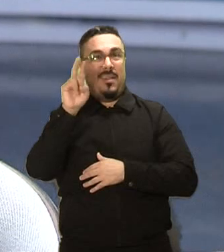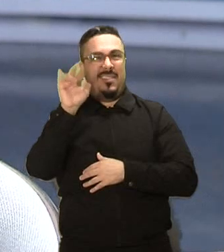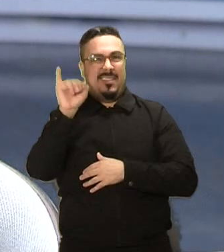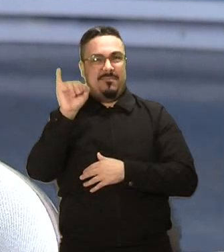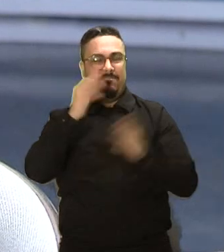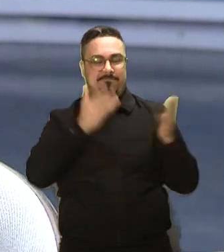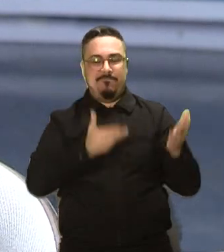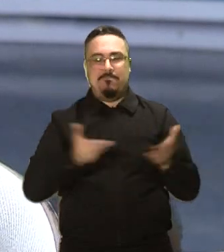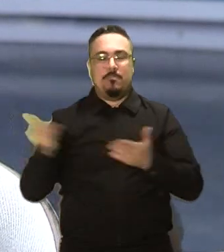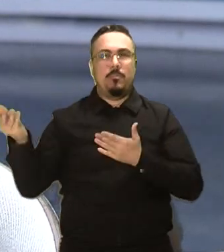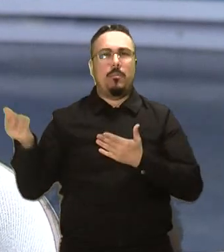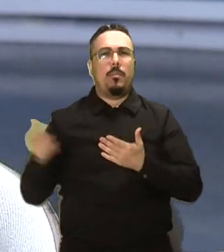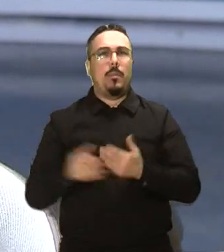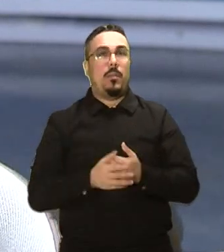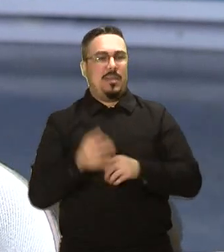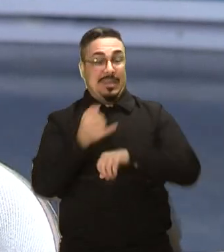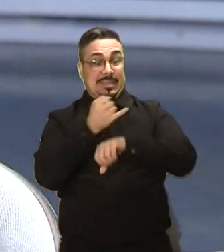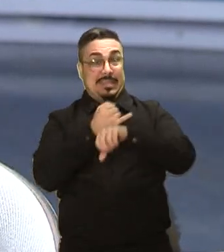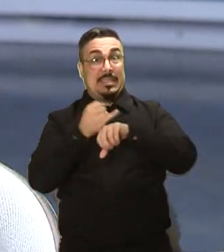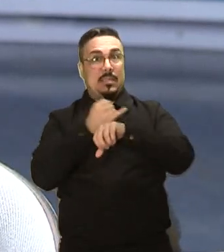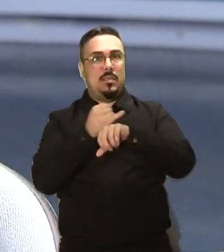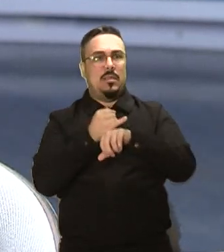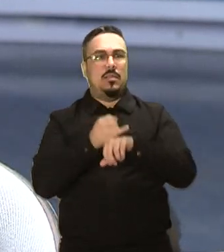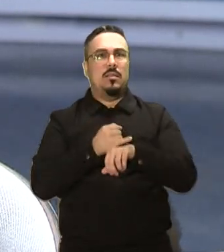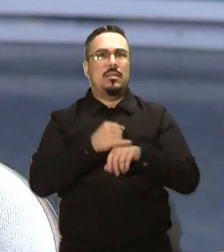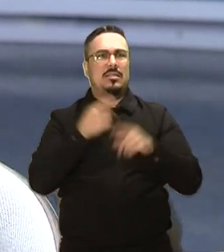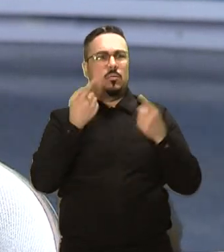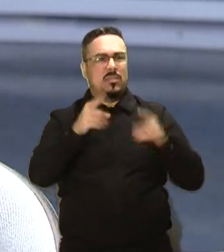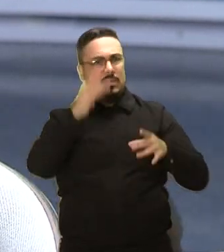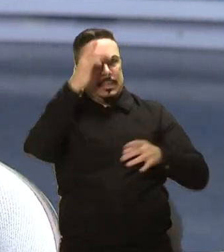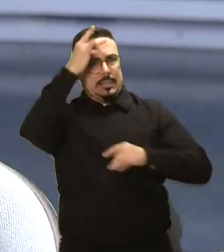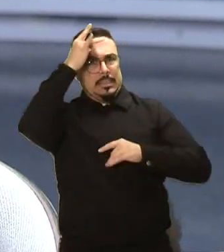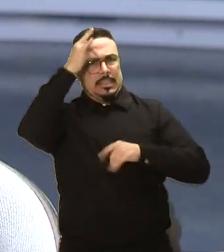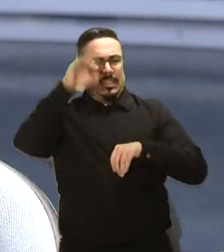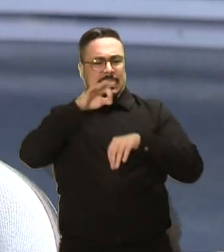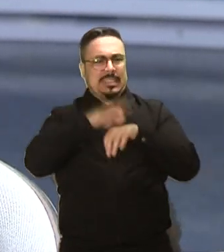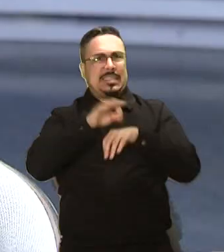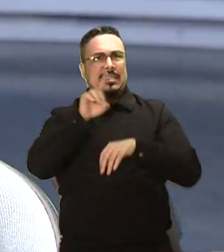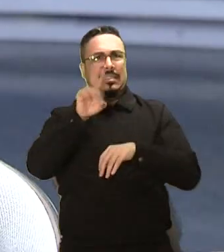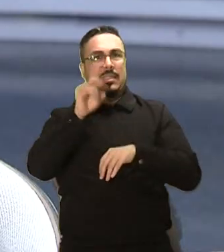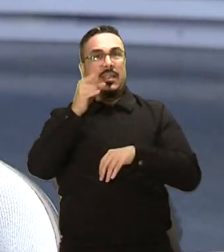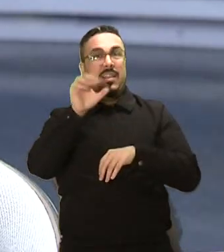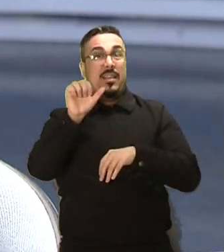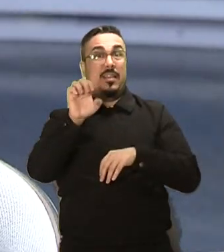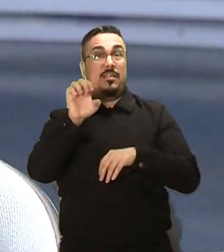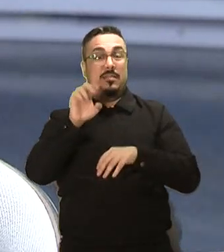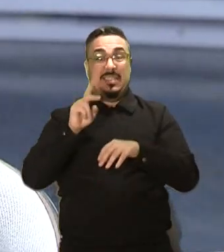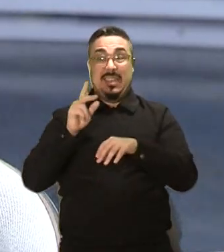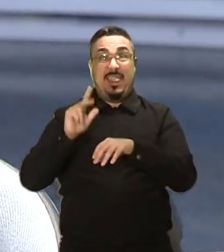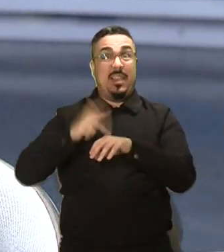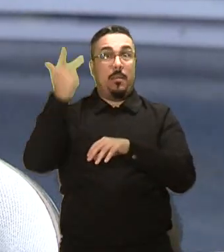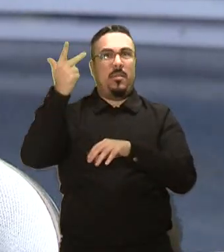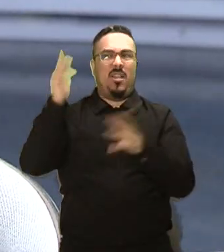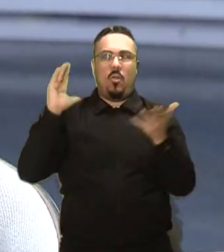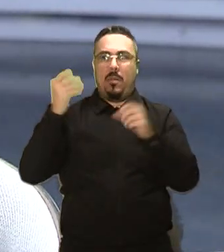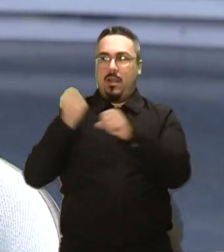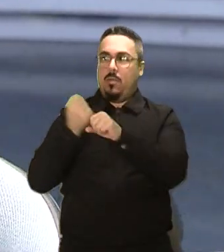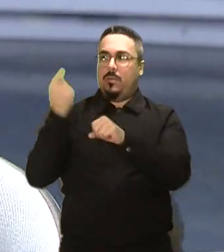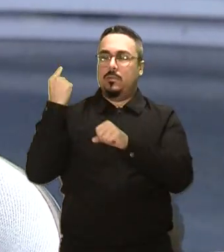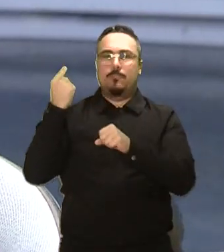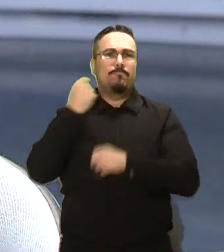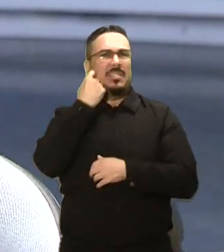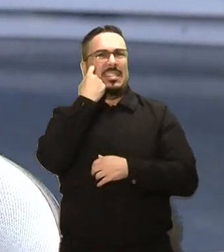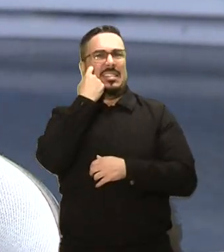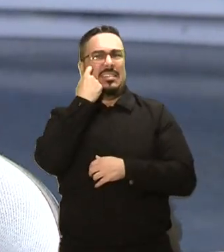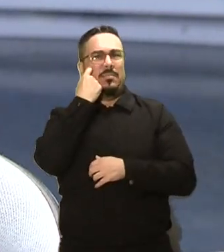Y los casos de dengue en la isla casi se triplican comparado con el año pasado y un adolescente se convirtió en la más